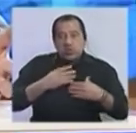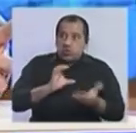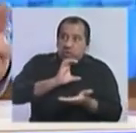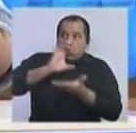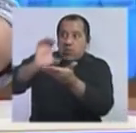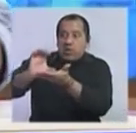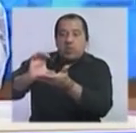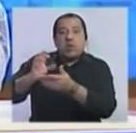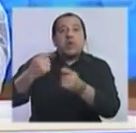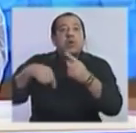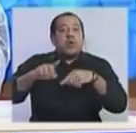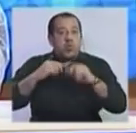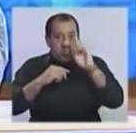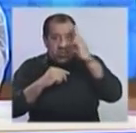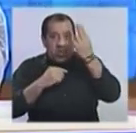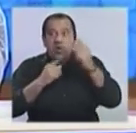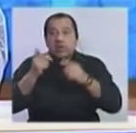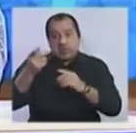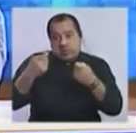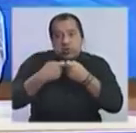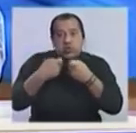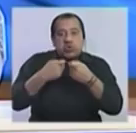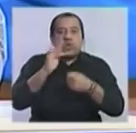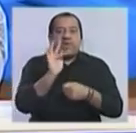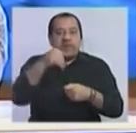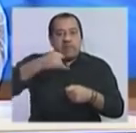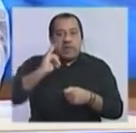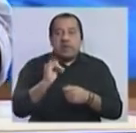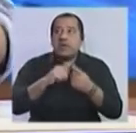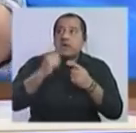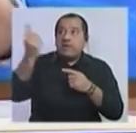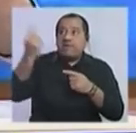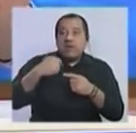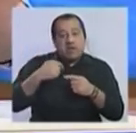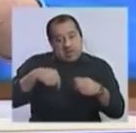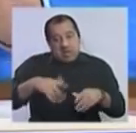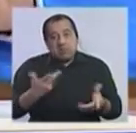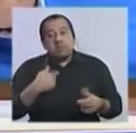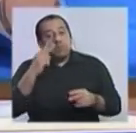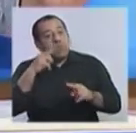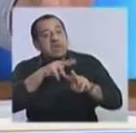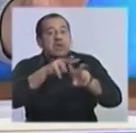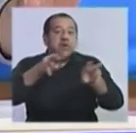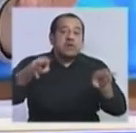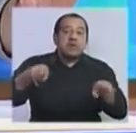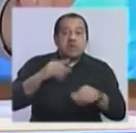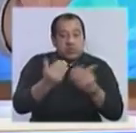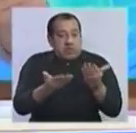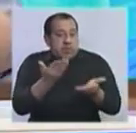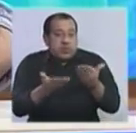términos son razonables. Uruguay es miembro del Fondo Monetario Internacional. Viene una misión todos los años hacer una evaluación que es para ellos.